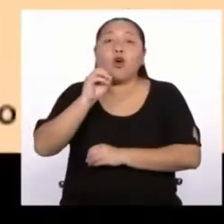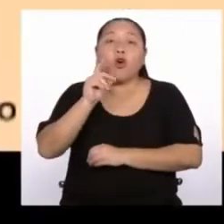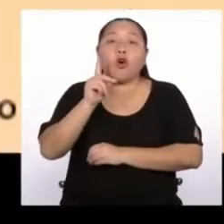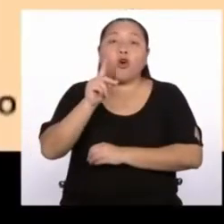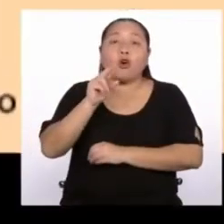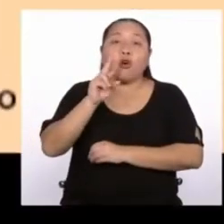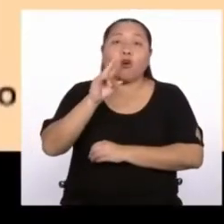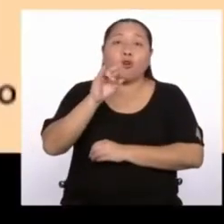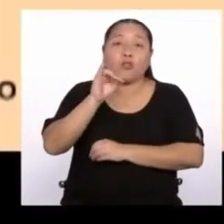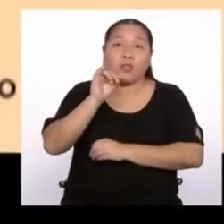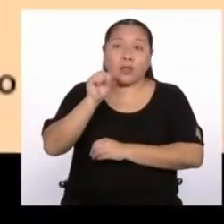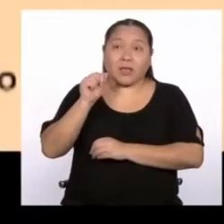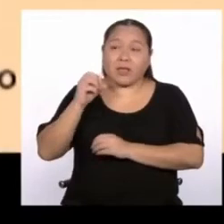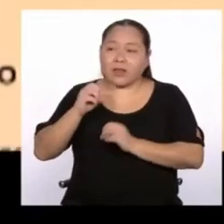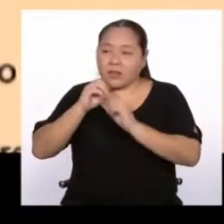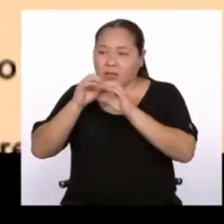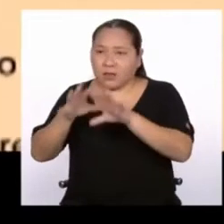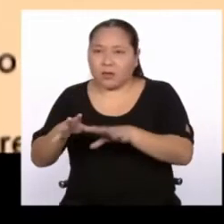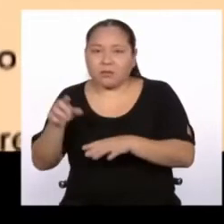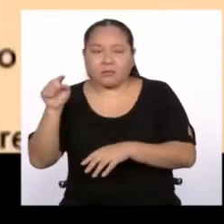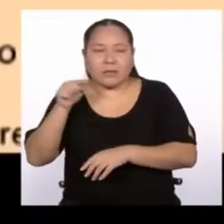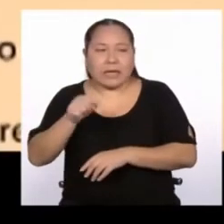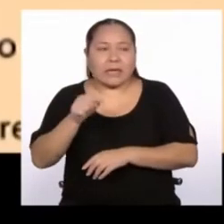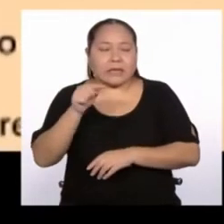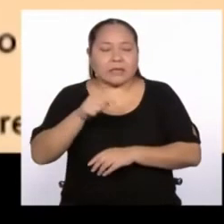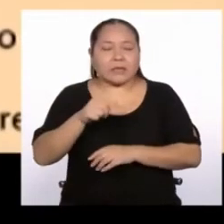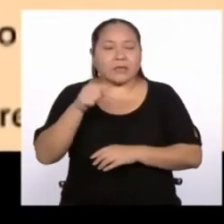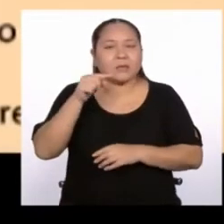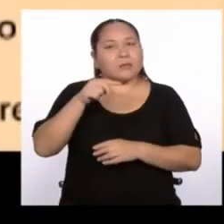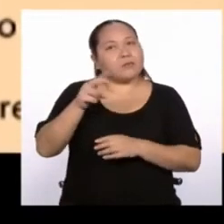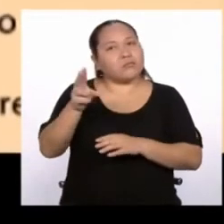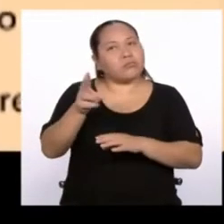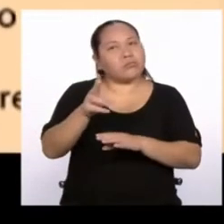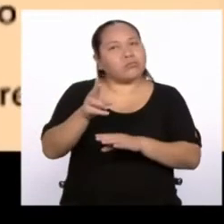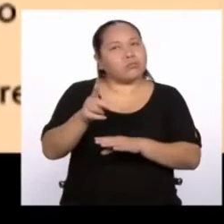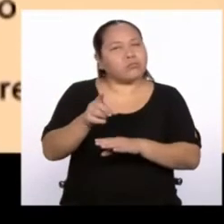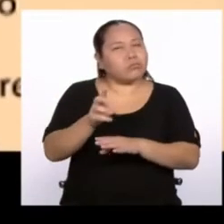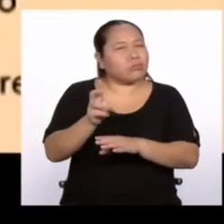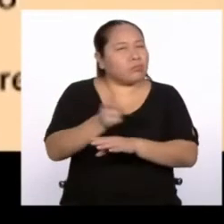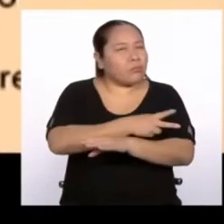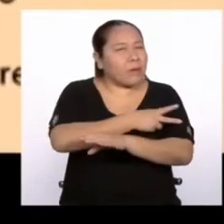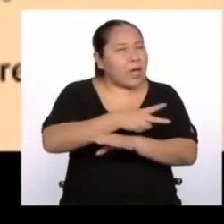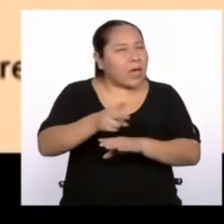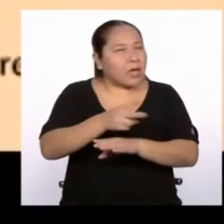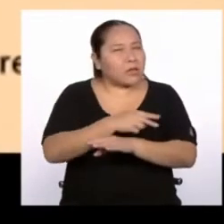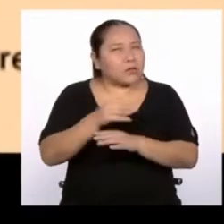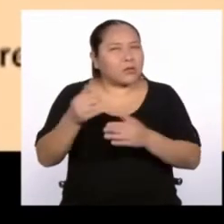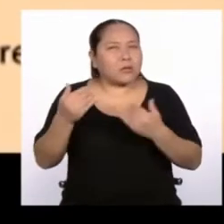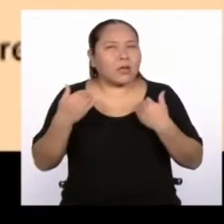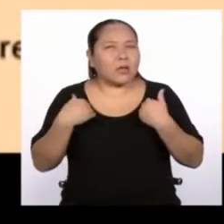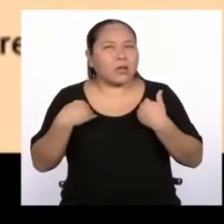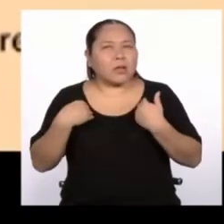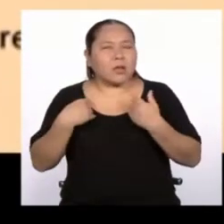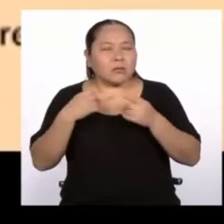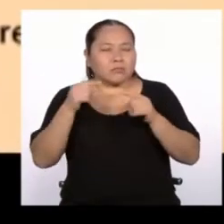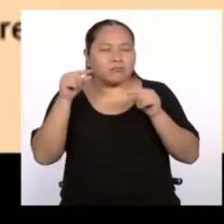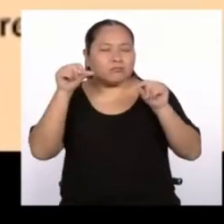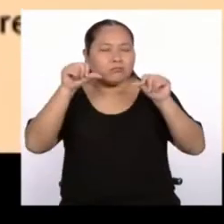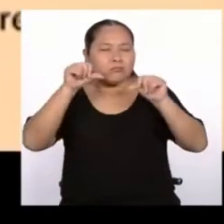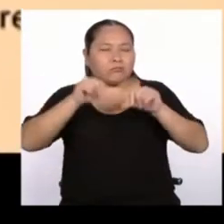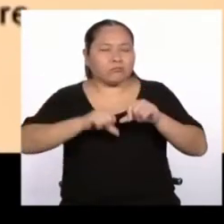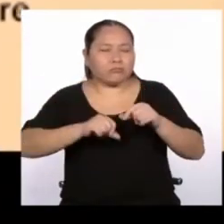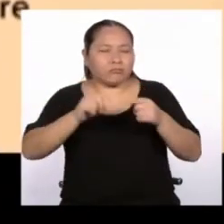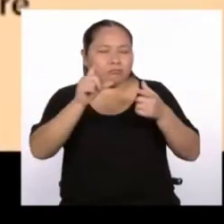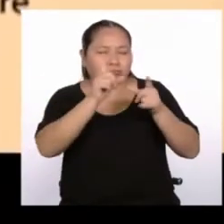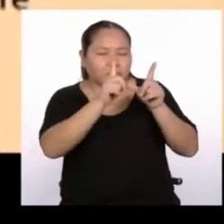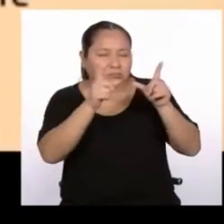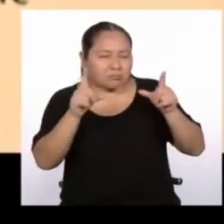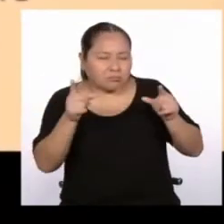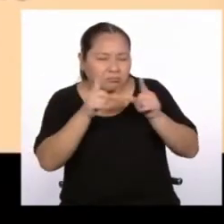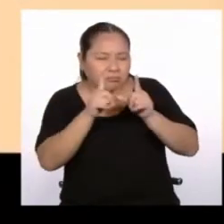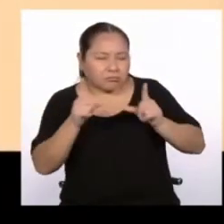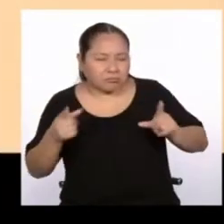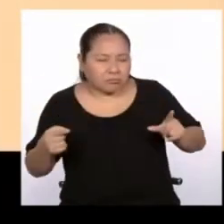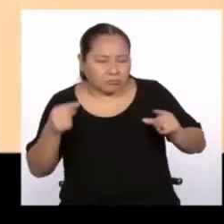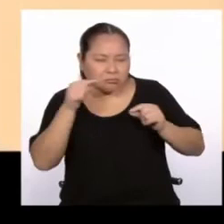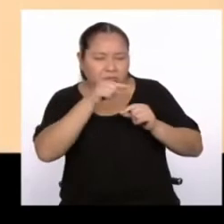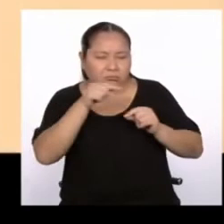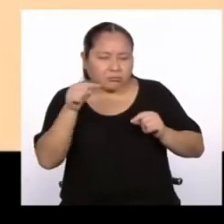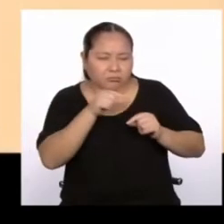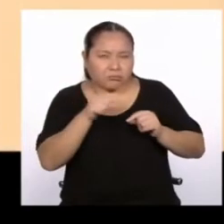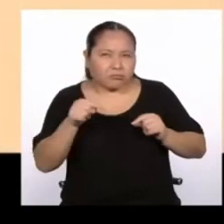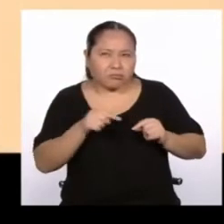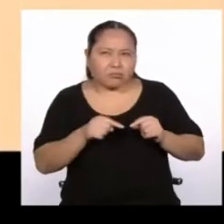Ellos argumentaron que dicha estrofa tenía, además, una deficiente calidad literaria y carácter